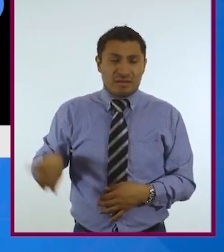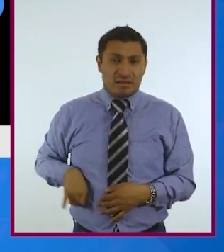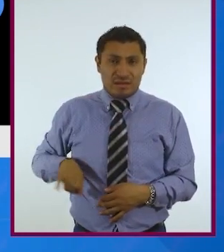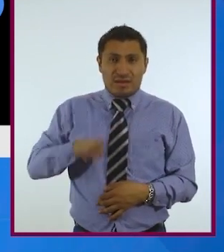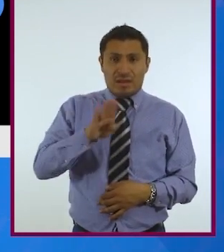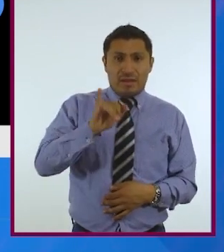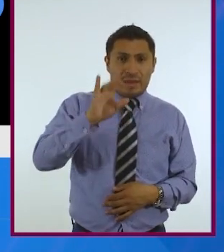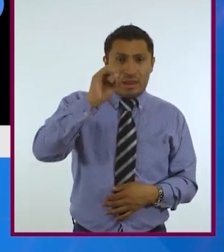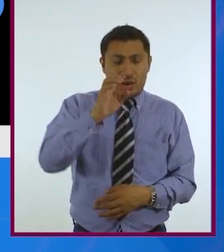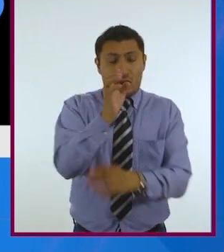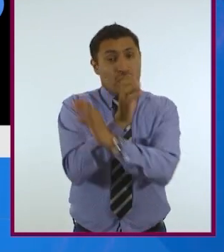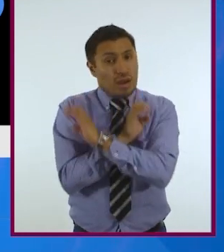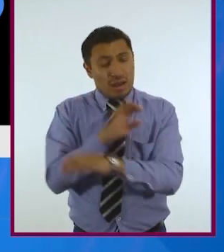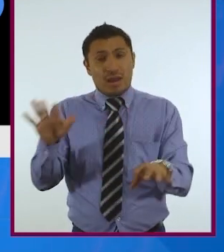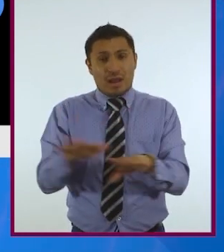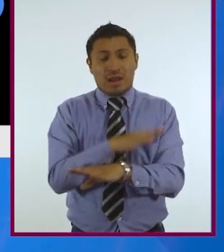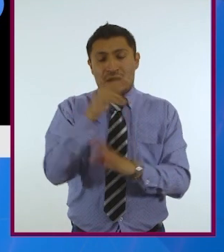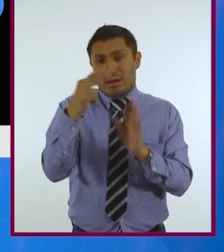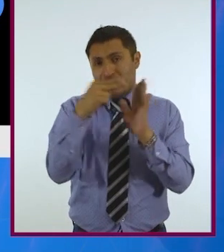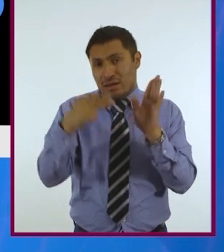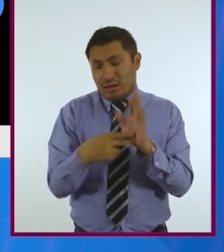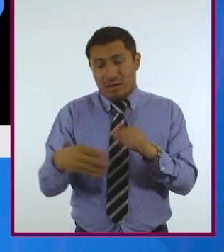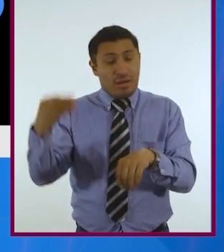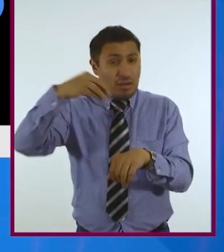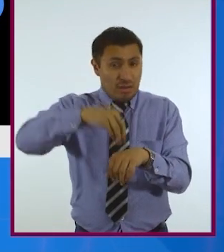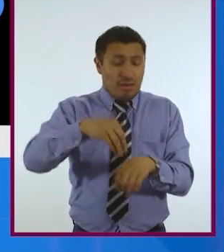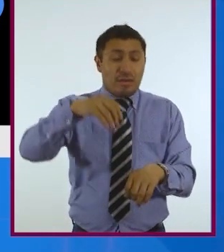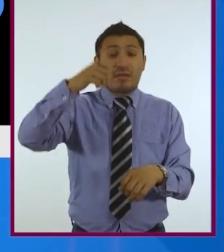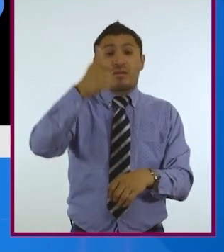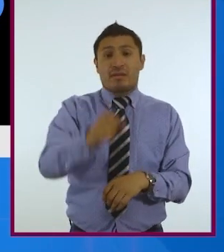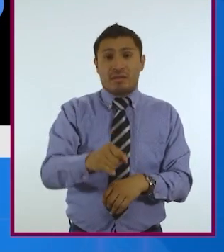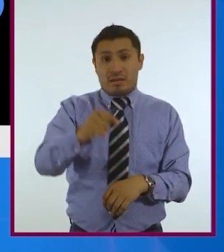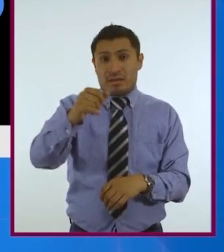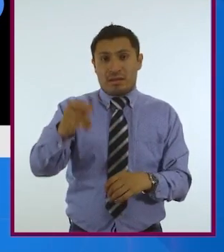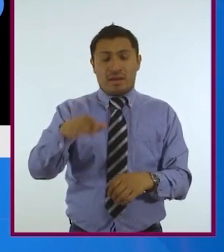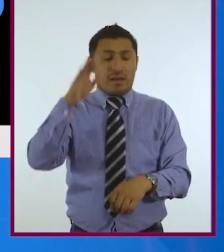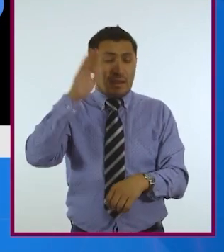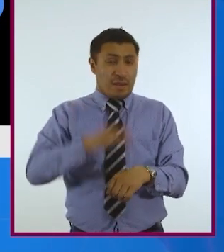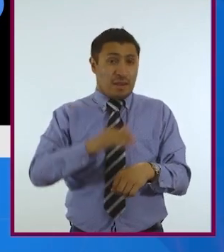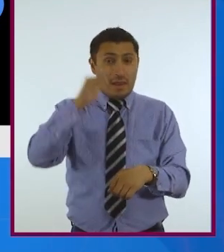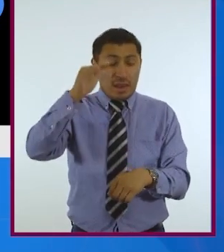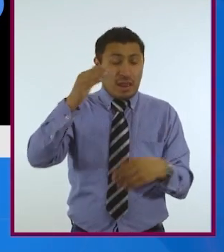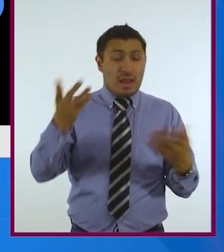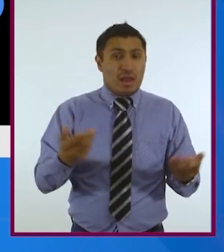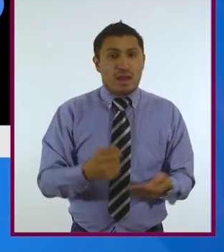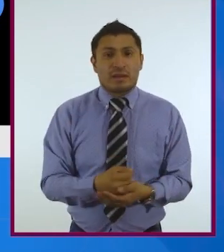y de cambiar sus normas de conducta de tal forma que sean más